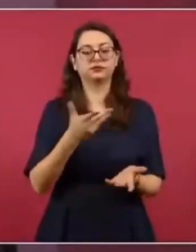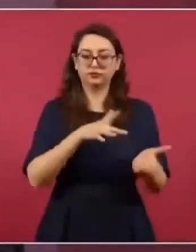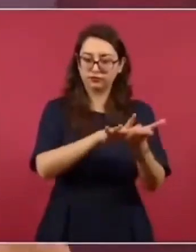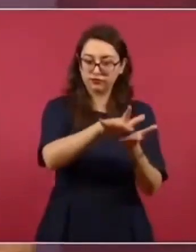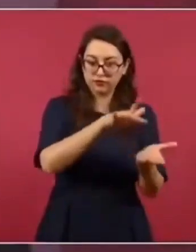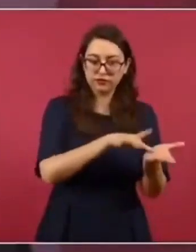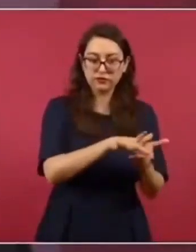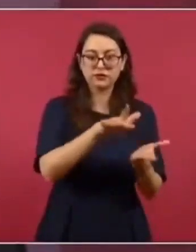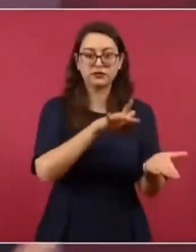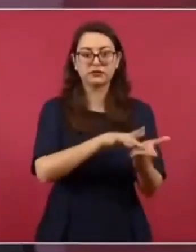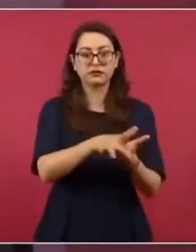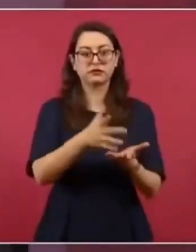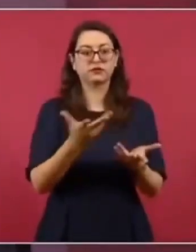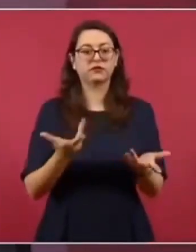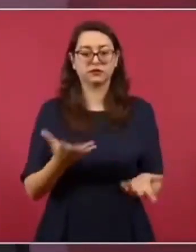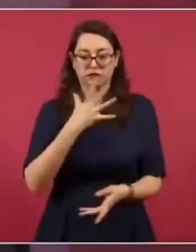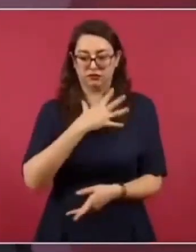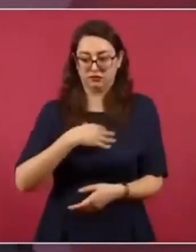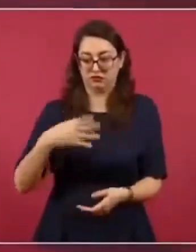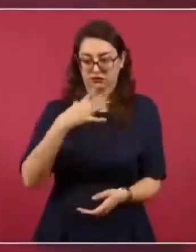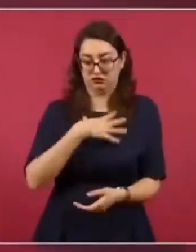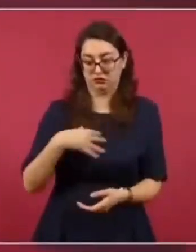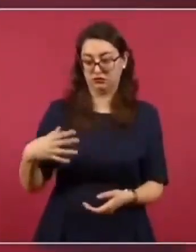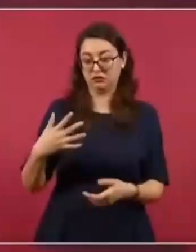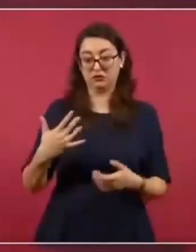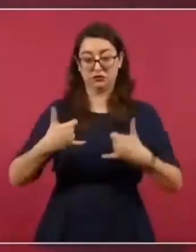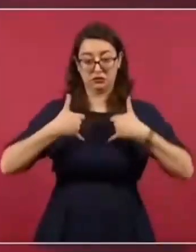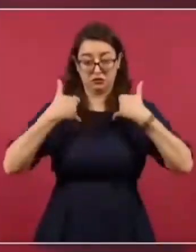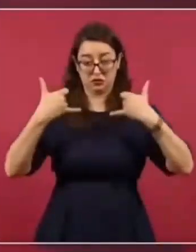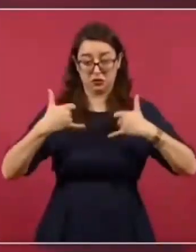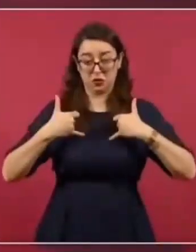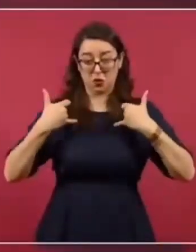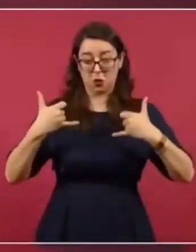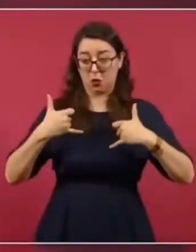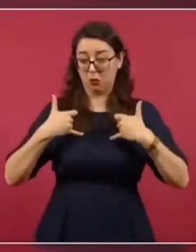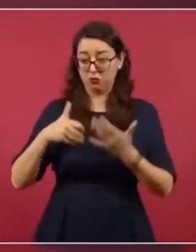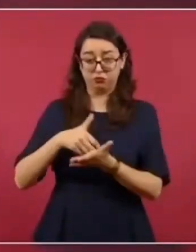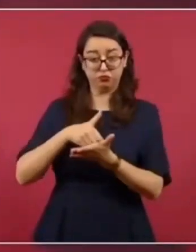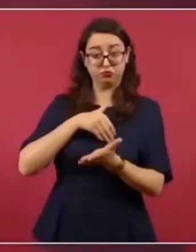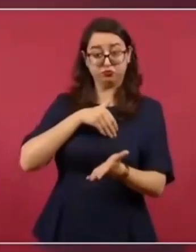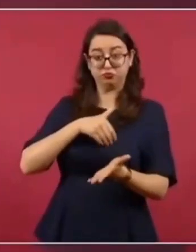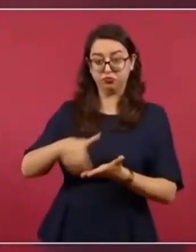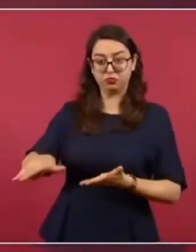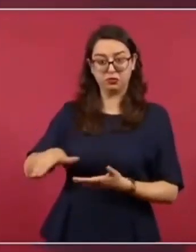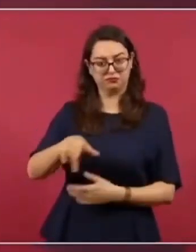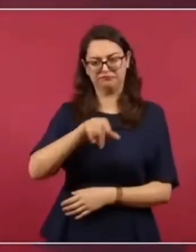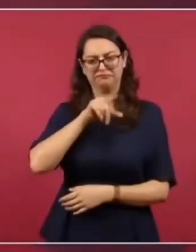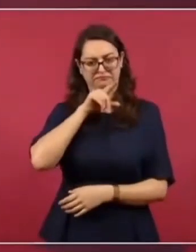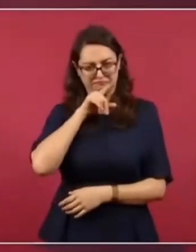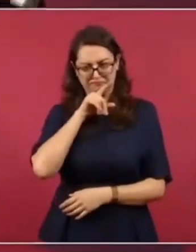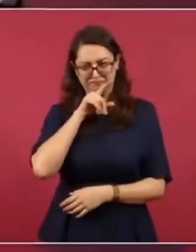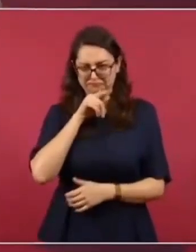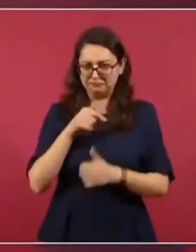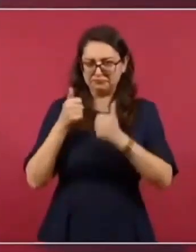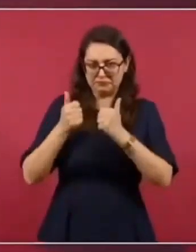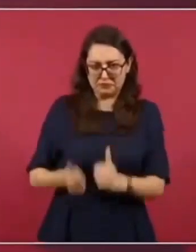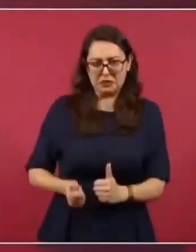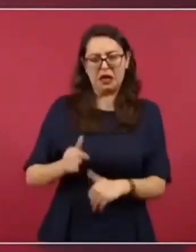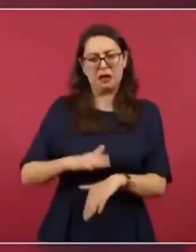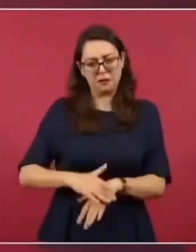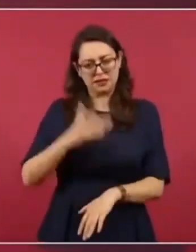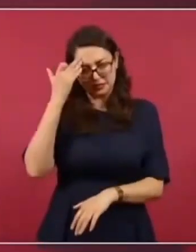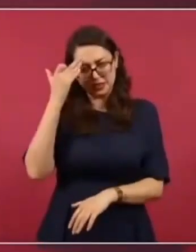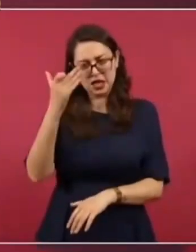en sus hogares a los jóvenes más tiempo y que reciban